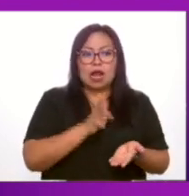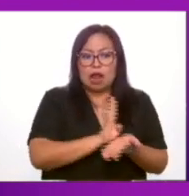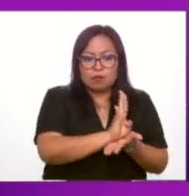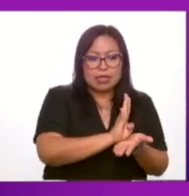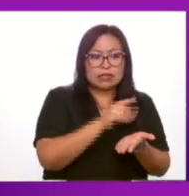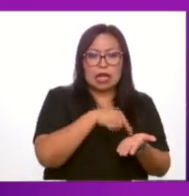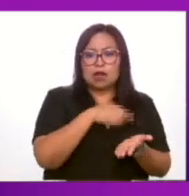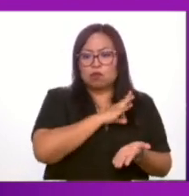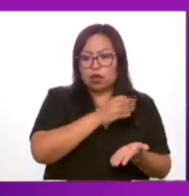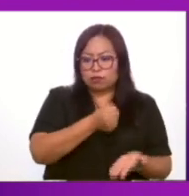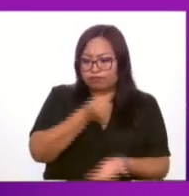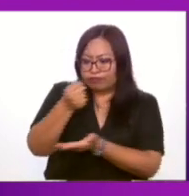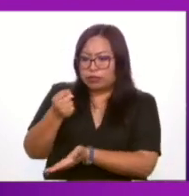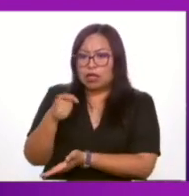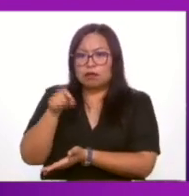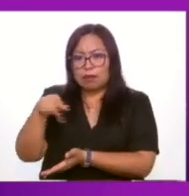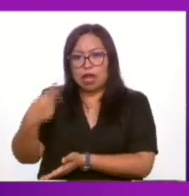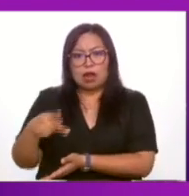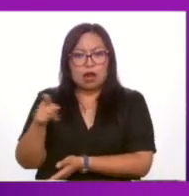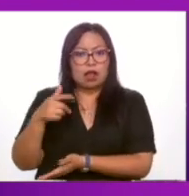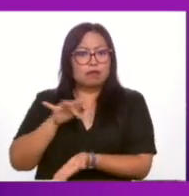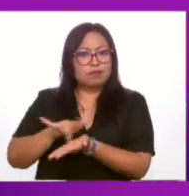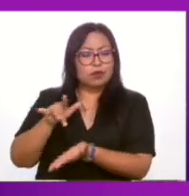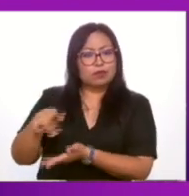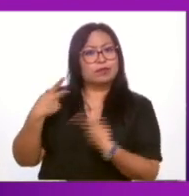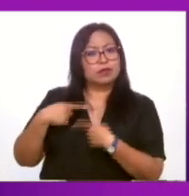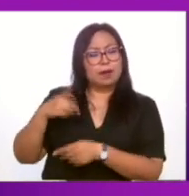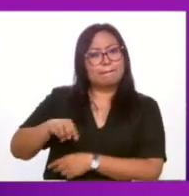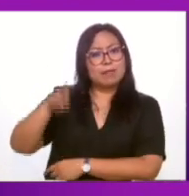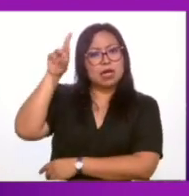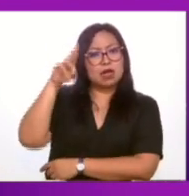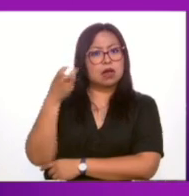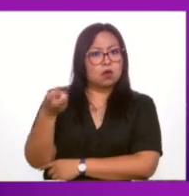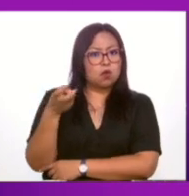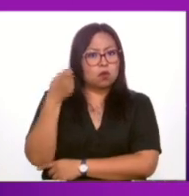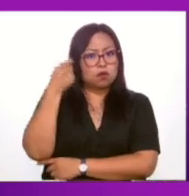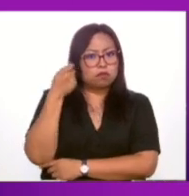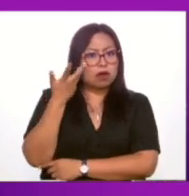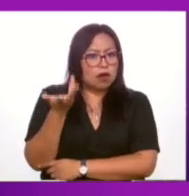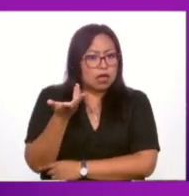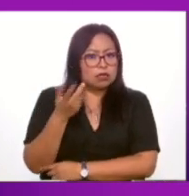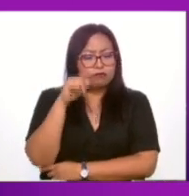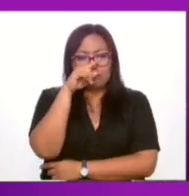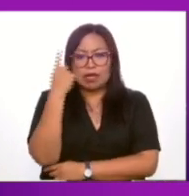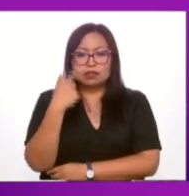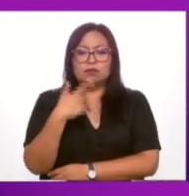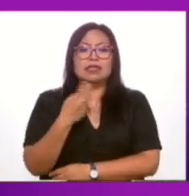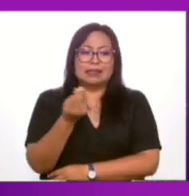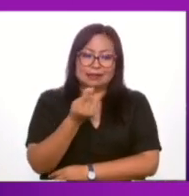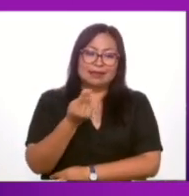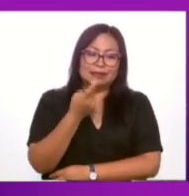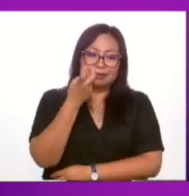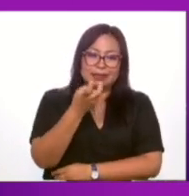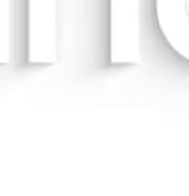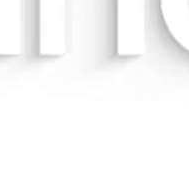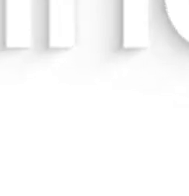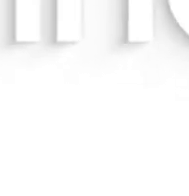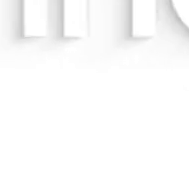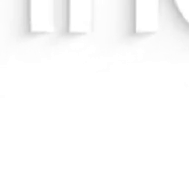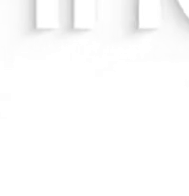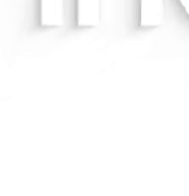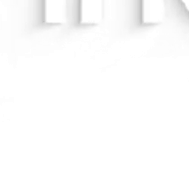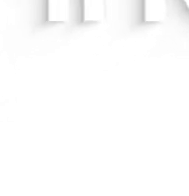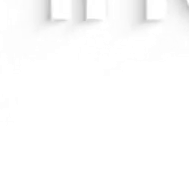y, en el caso específico, de personas adultas mayores cuyo sector merece nuestra más empática protección.